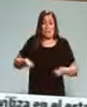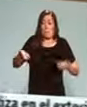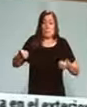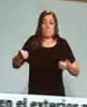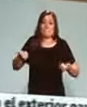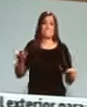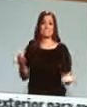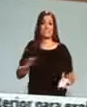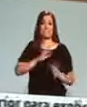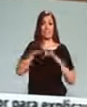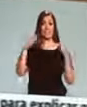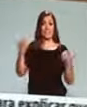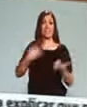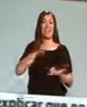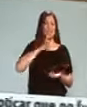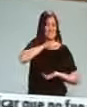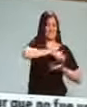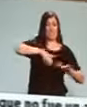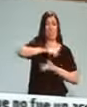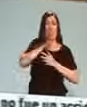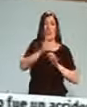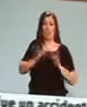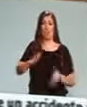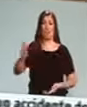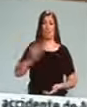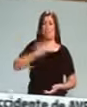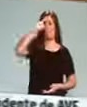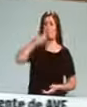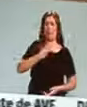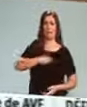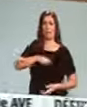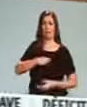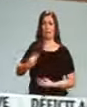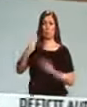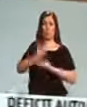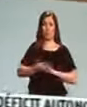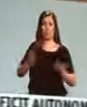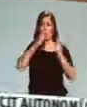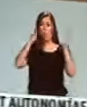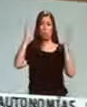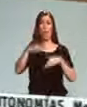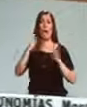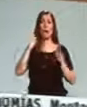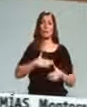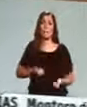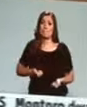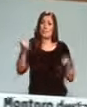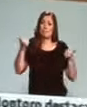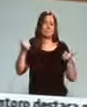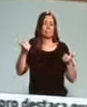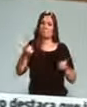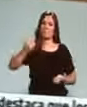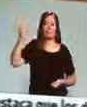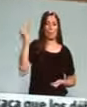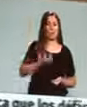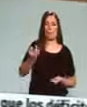señorías, en que el mal que ya se ha causado a la imagen del país y a la confianza de los ciudadanos comienza a resultar